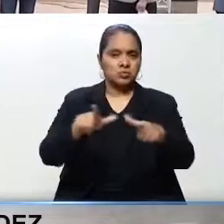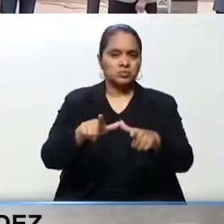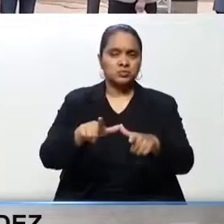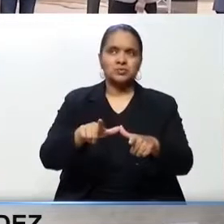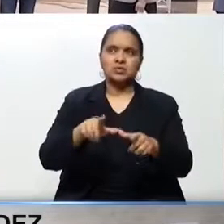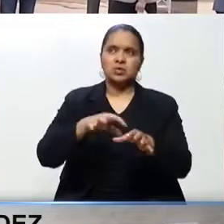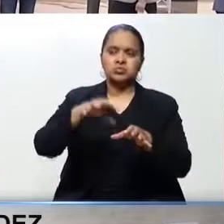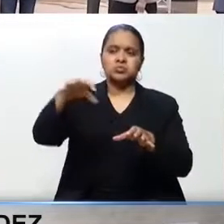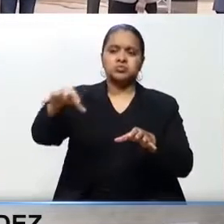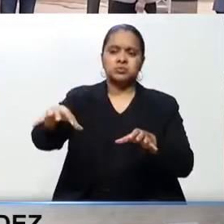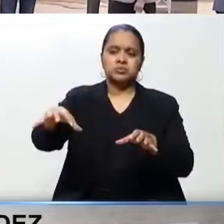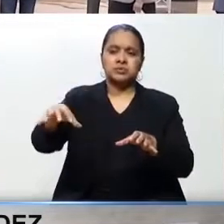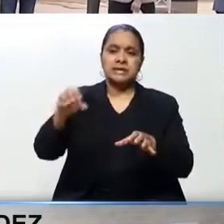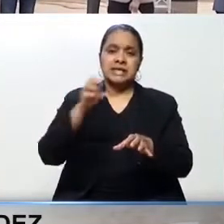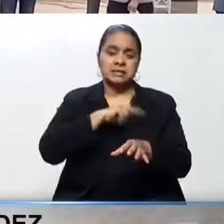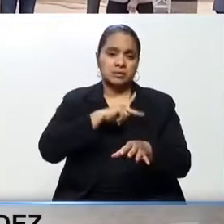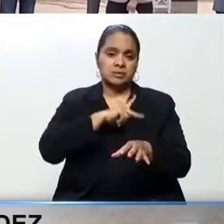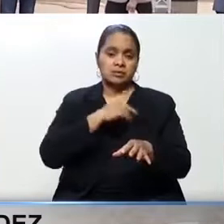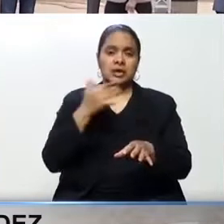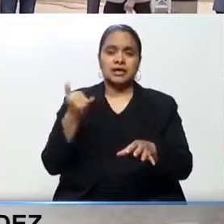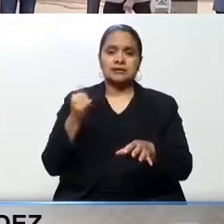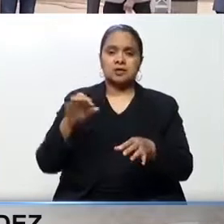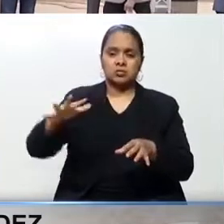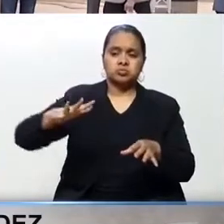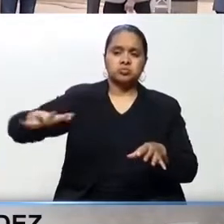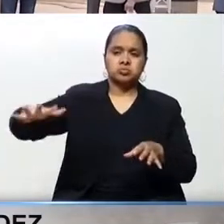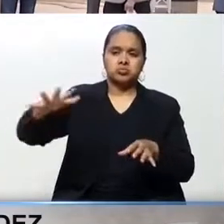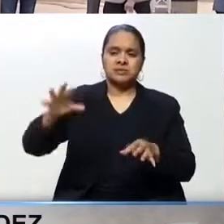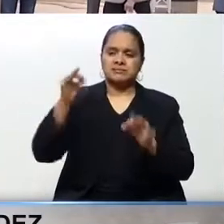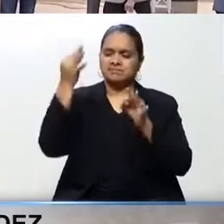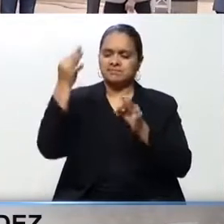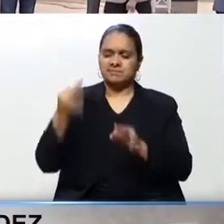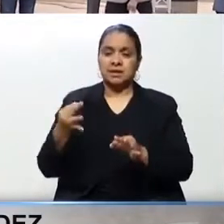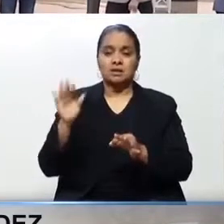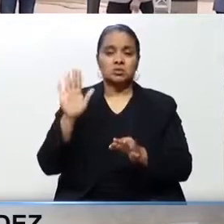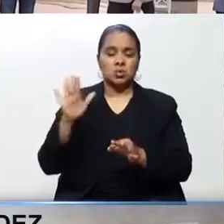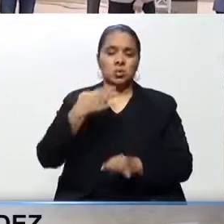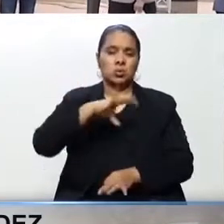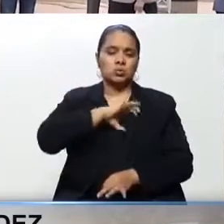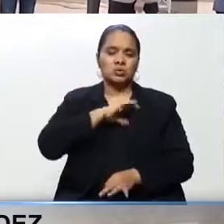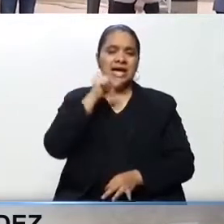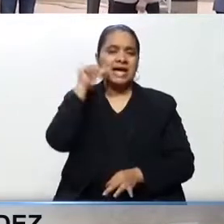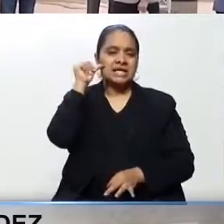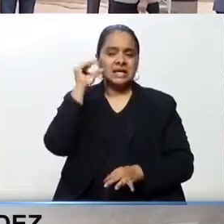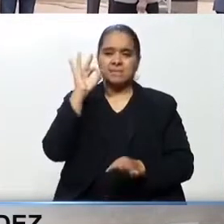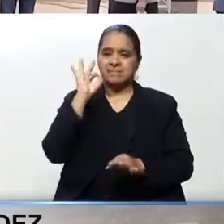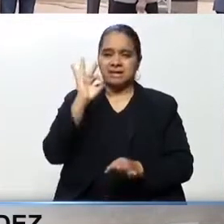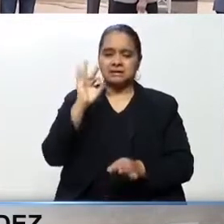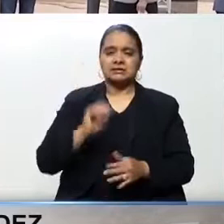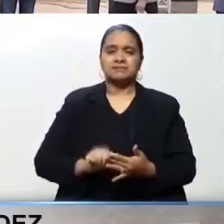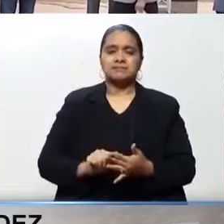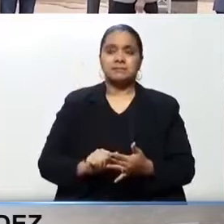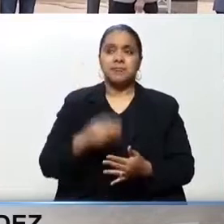San Pedro Sula y el Valle de Sula, se han comportado a la altura el día de ayer. Así tiene que ser.